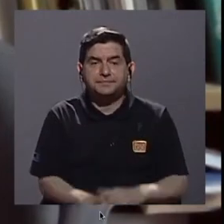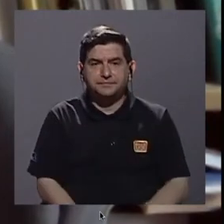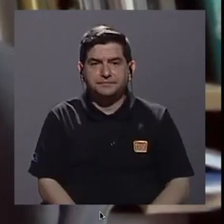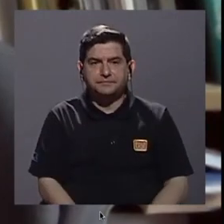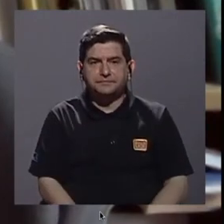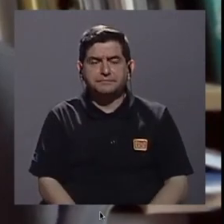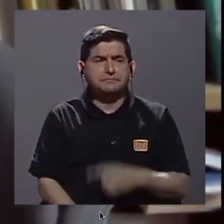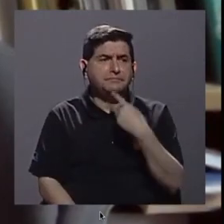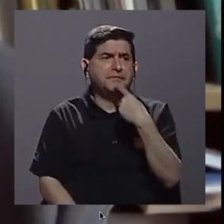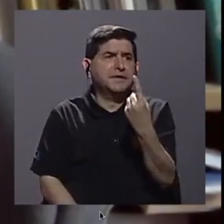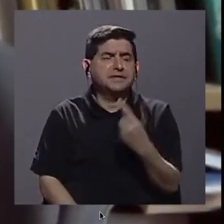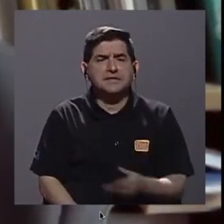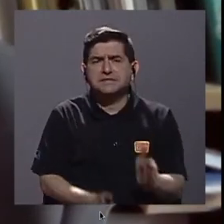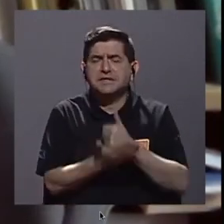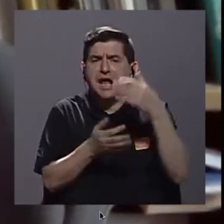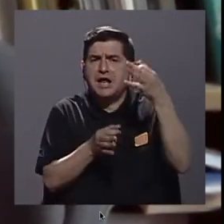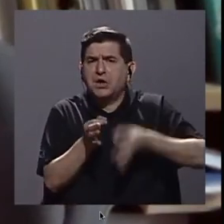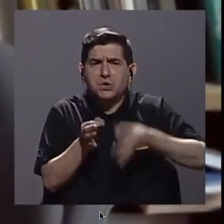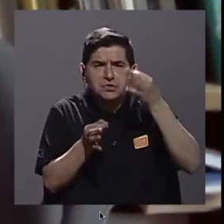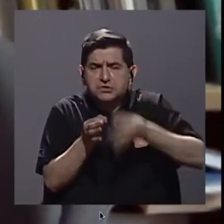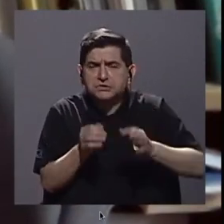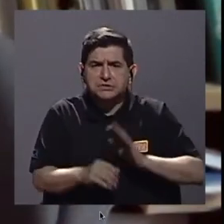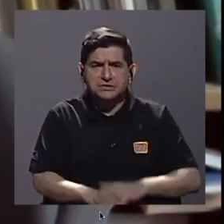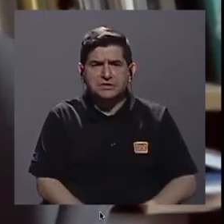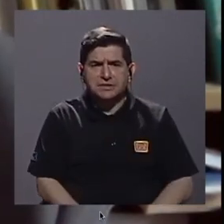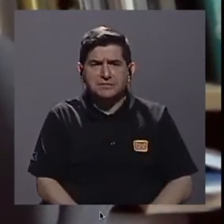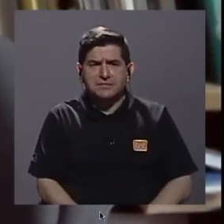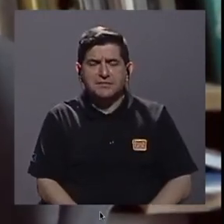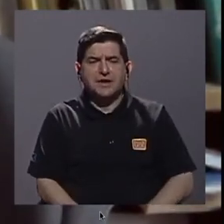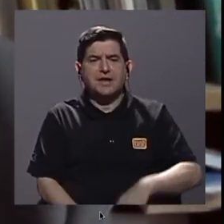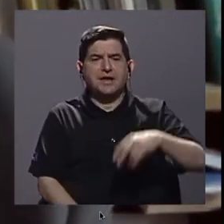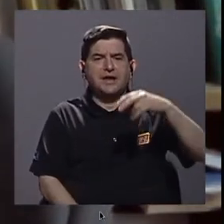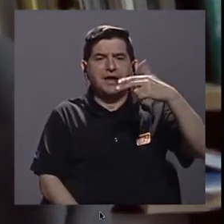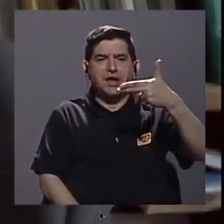por decir algo, algo tan sencillo como una una chocolate.